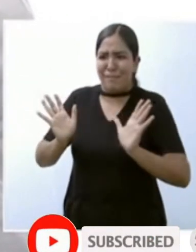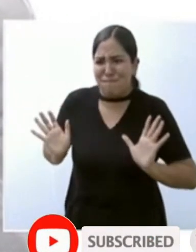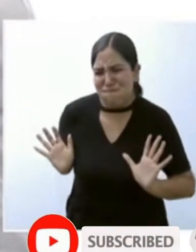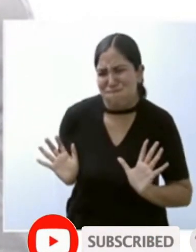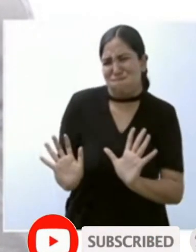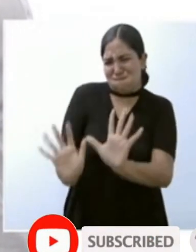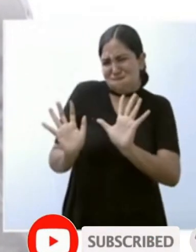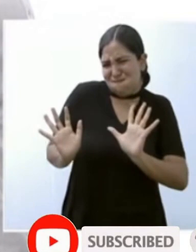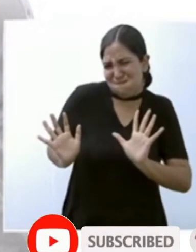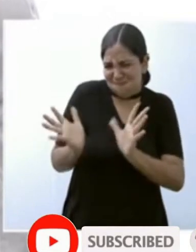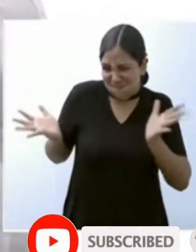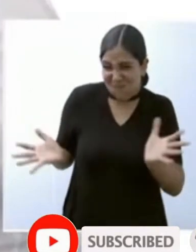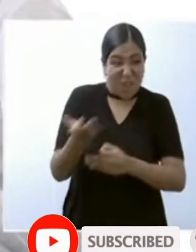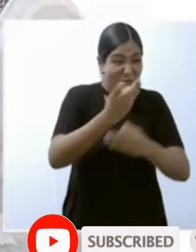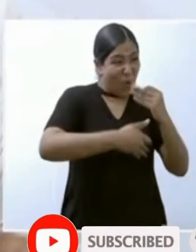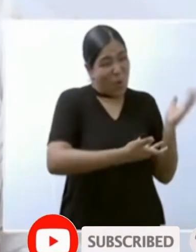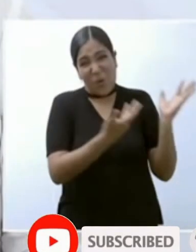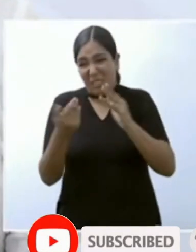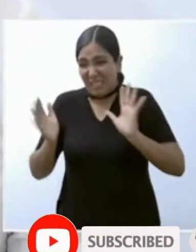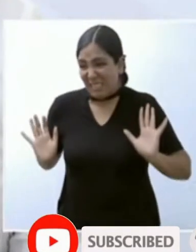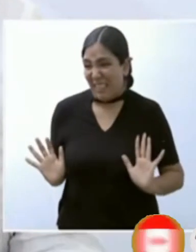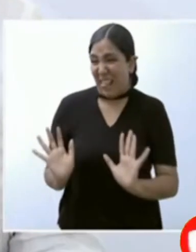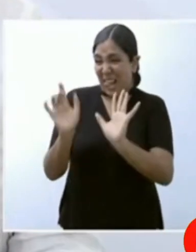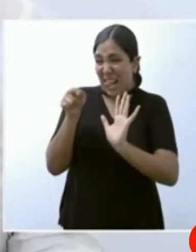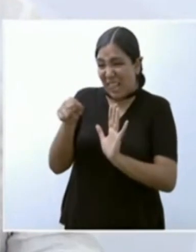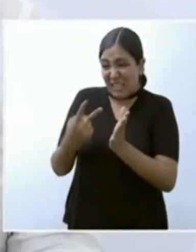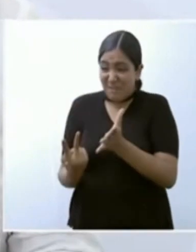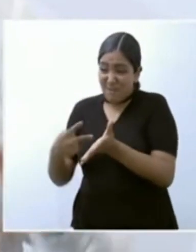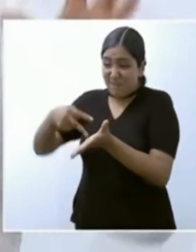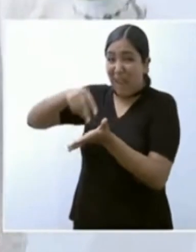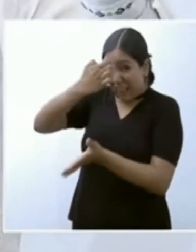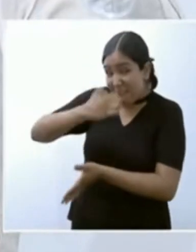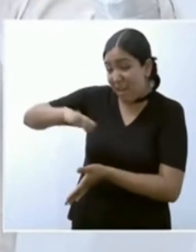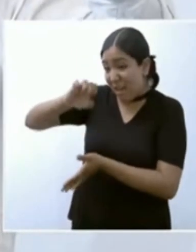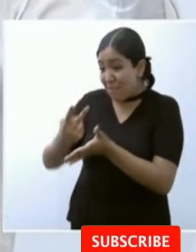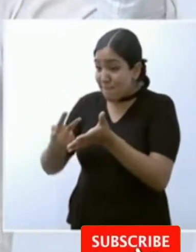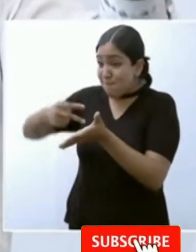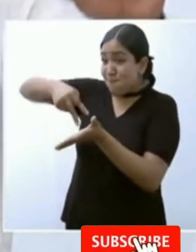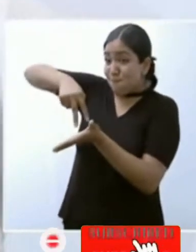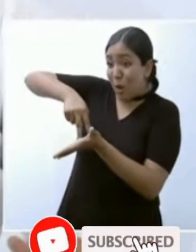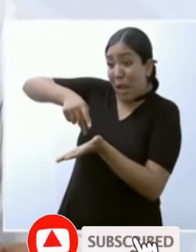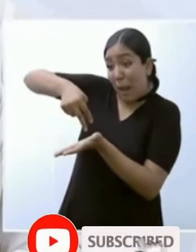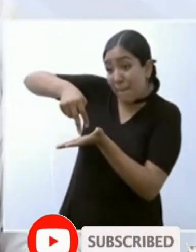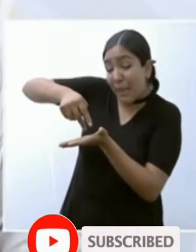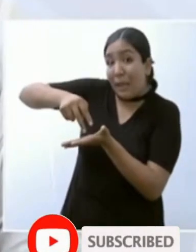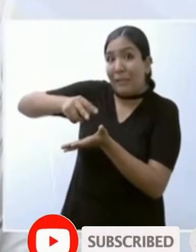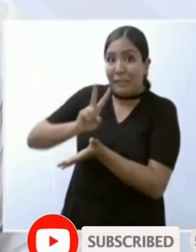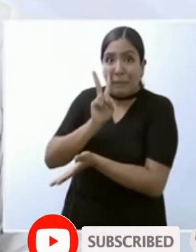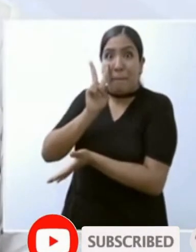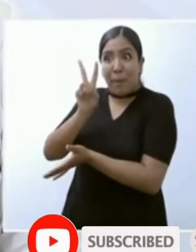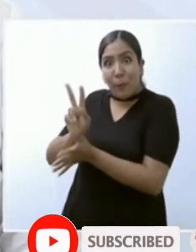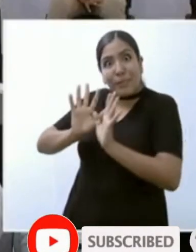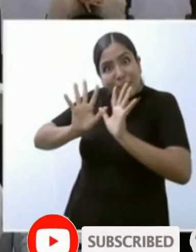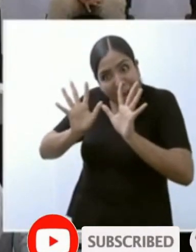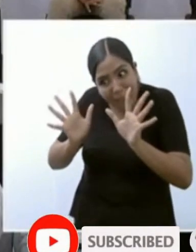para que caminara y ya está caminando nos ha costado mucho